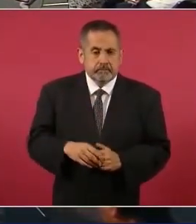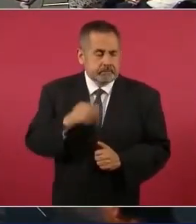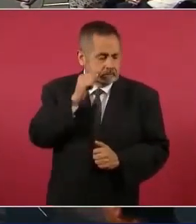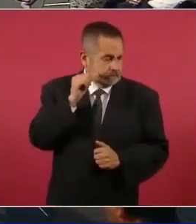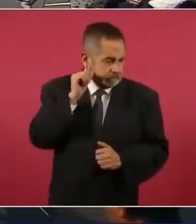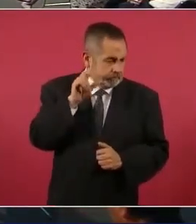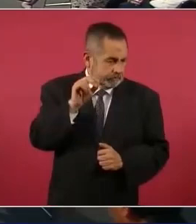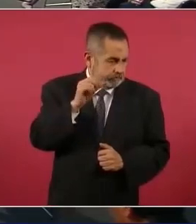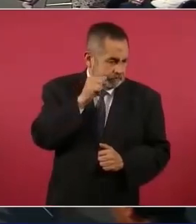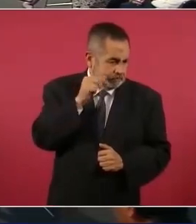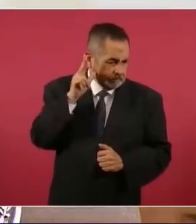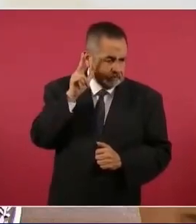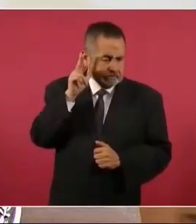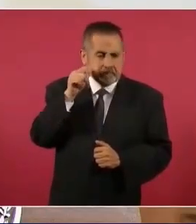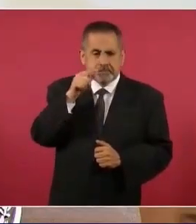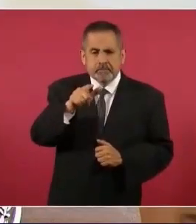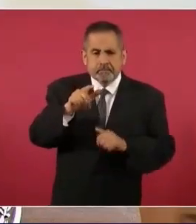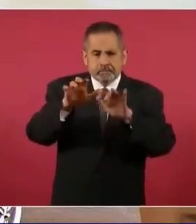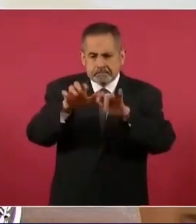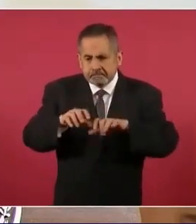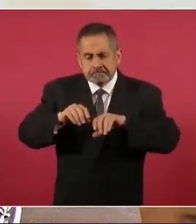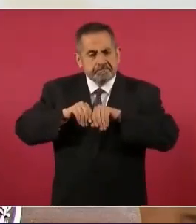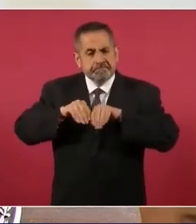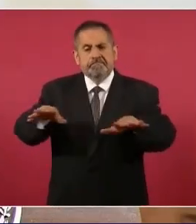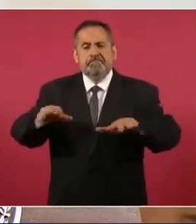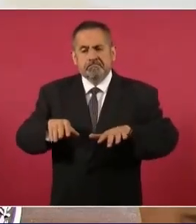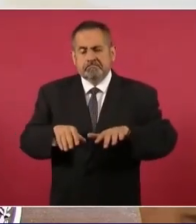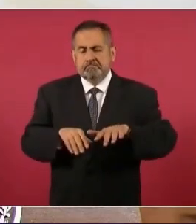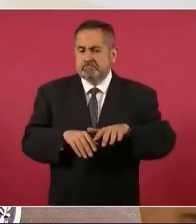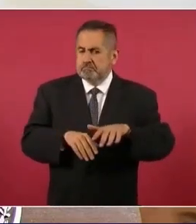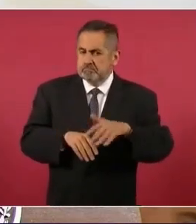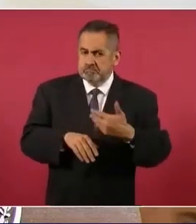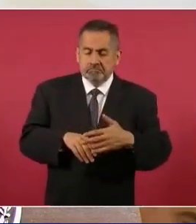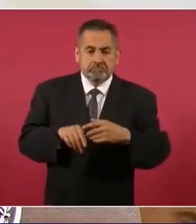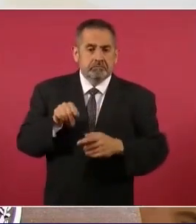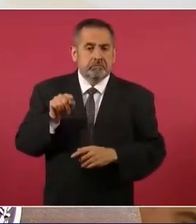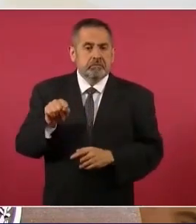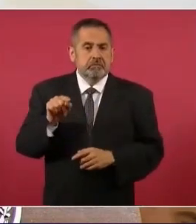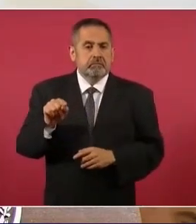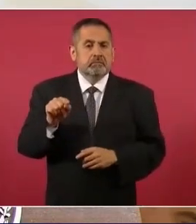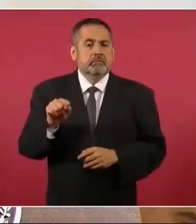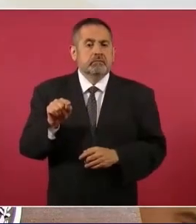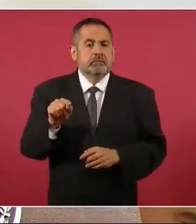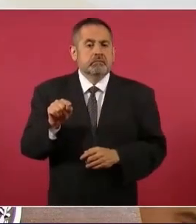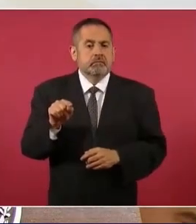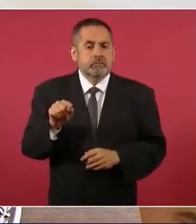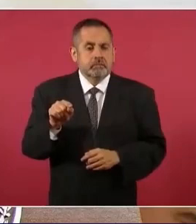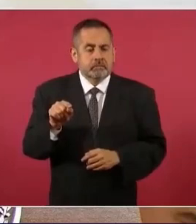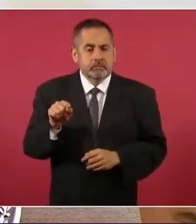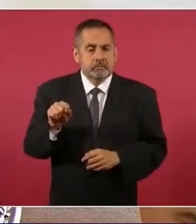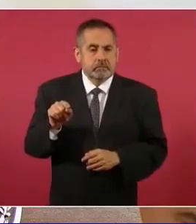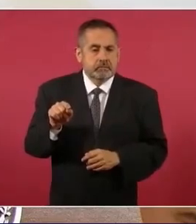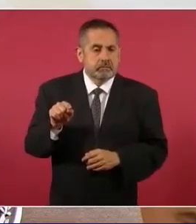ayer o antier sacó algo de un